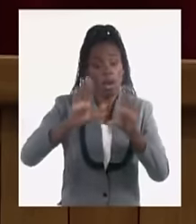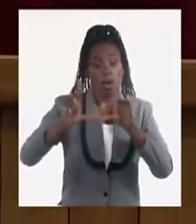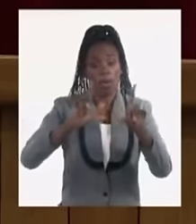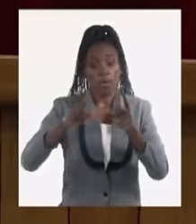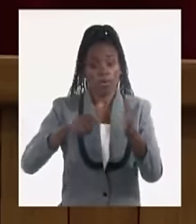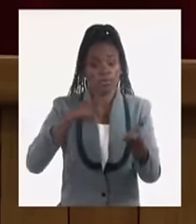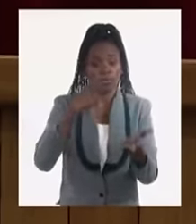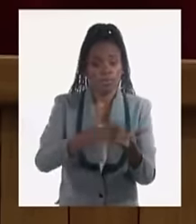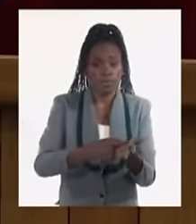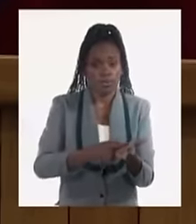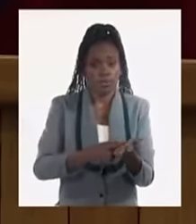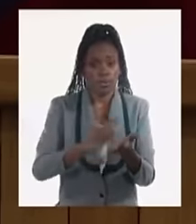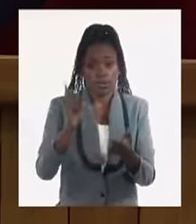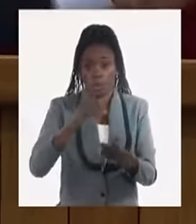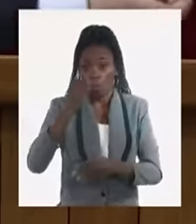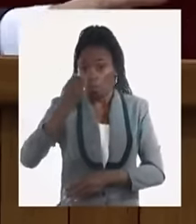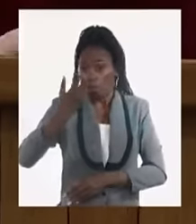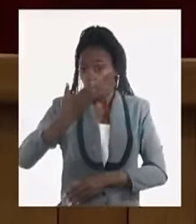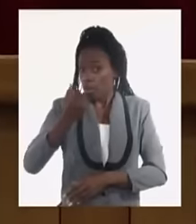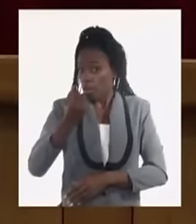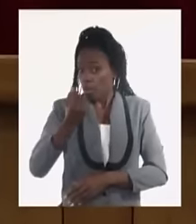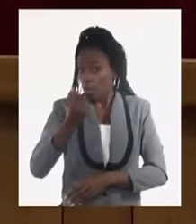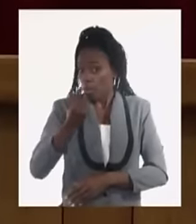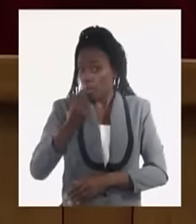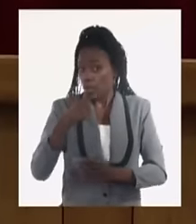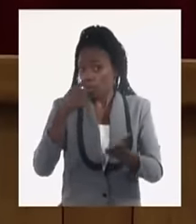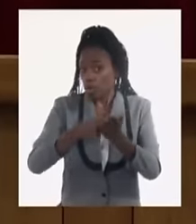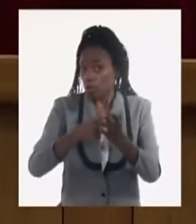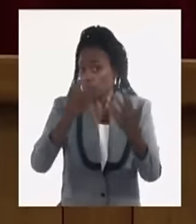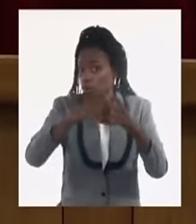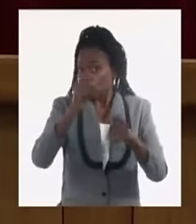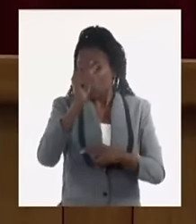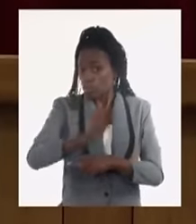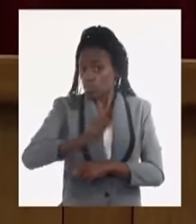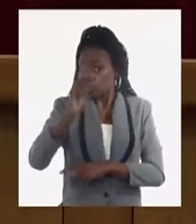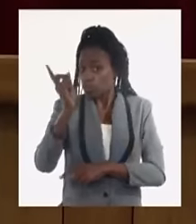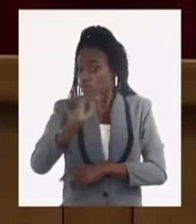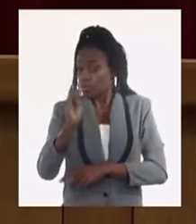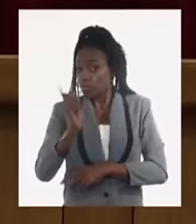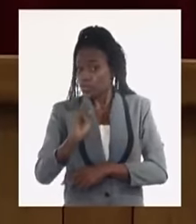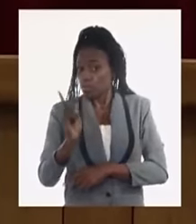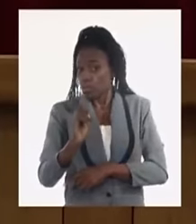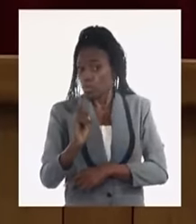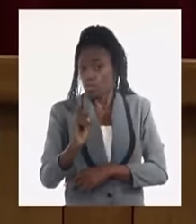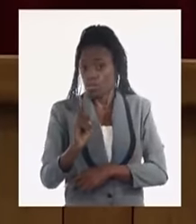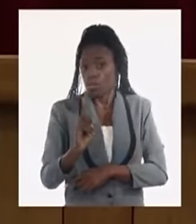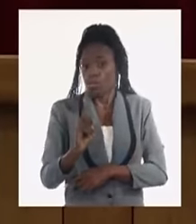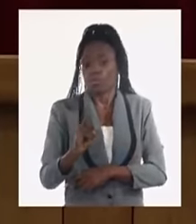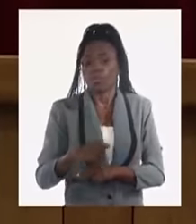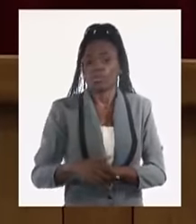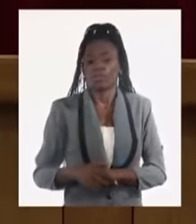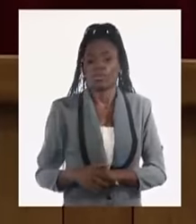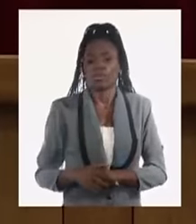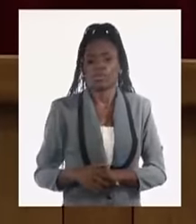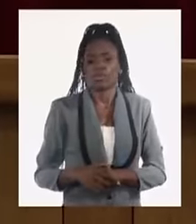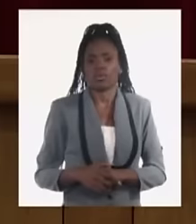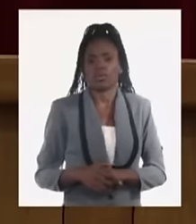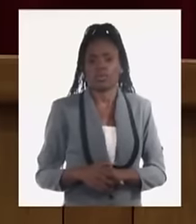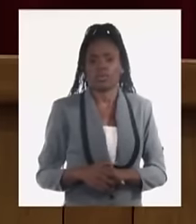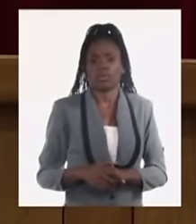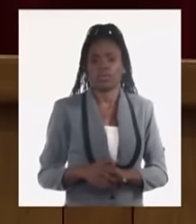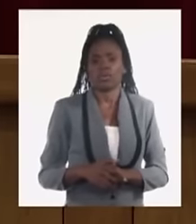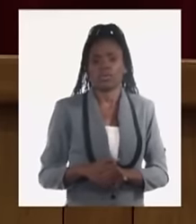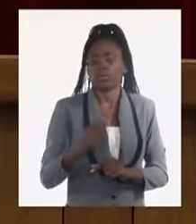y no es el precio que le puso el productor a la orilla del sur es los